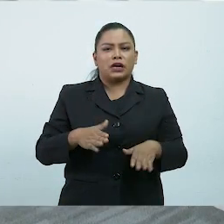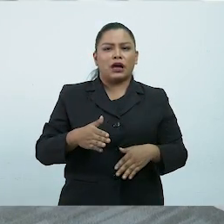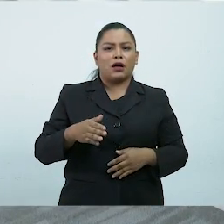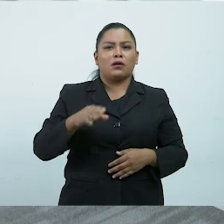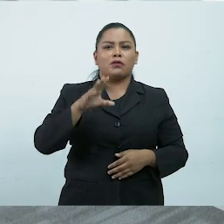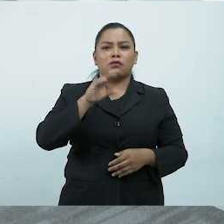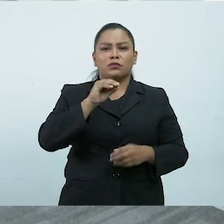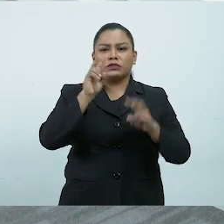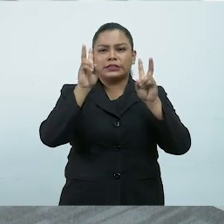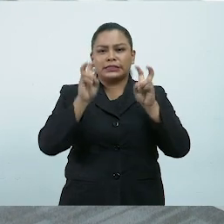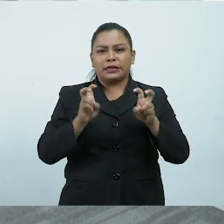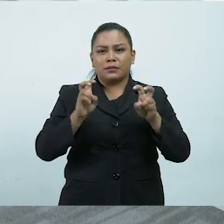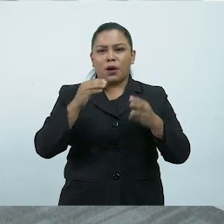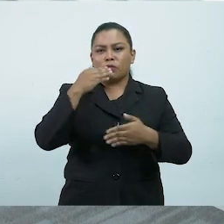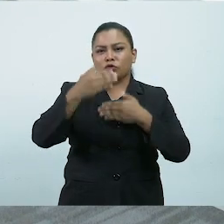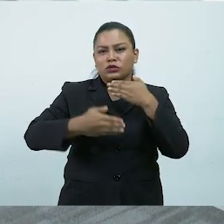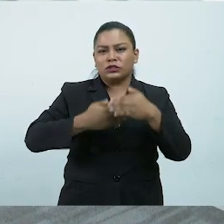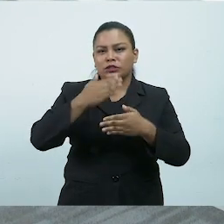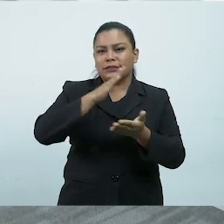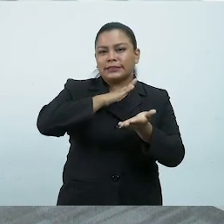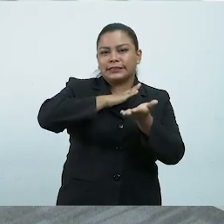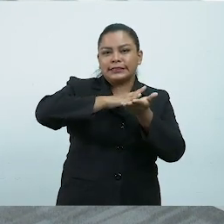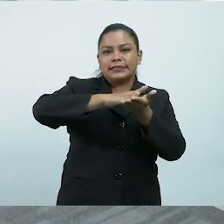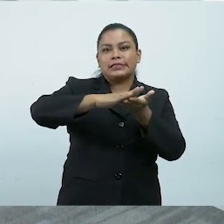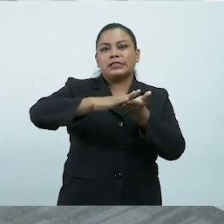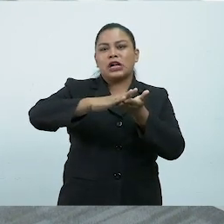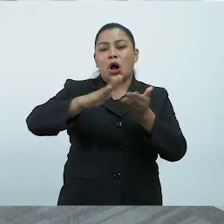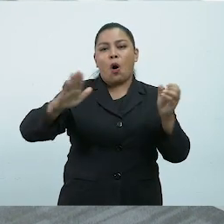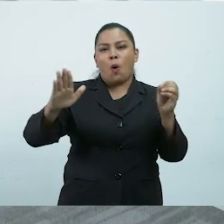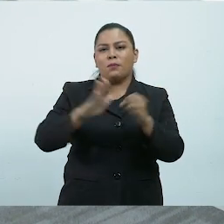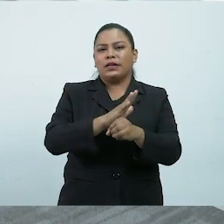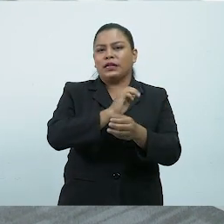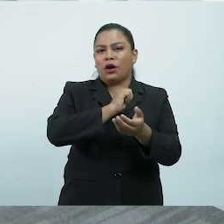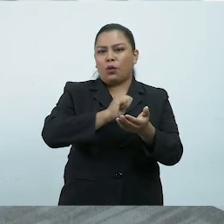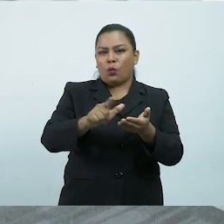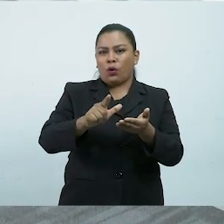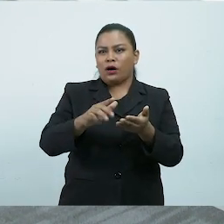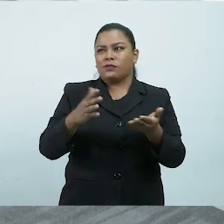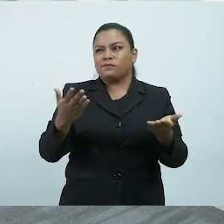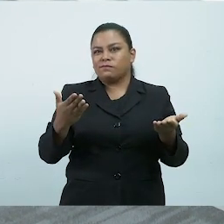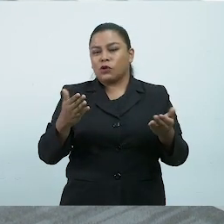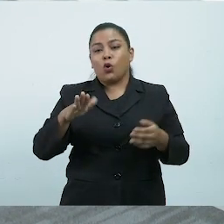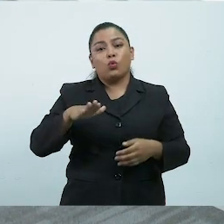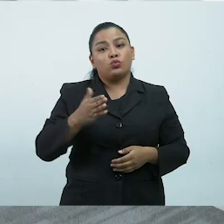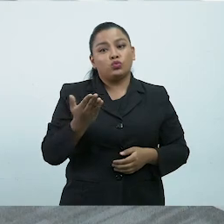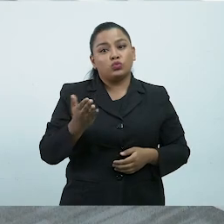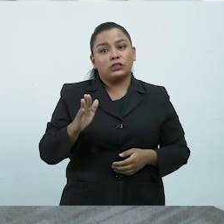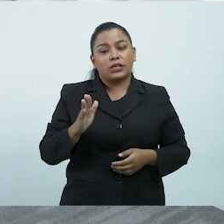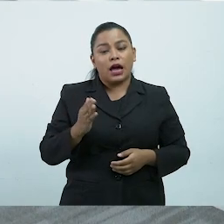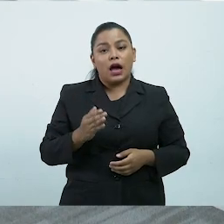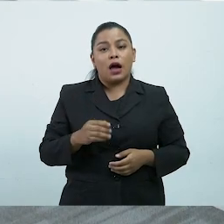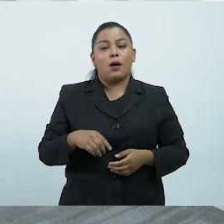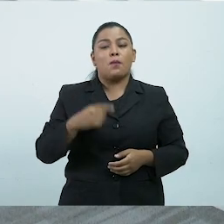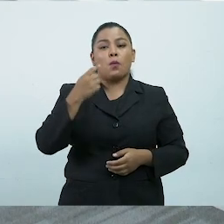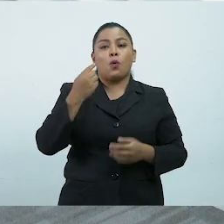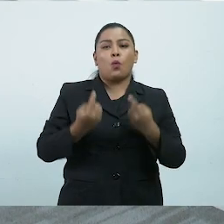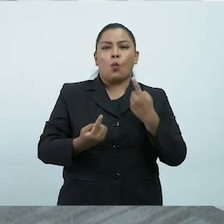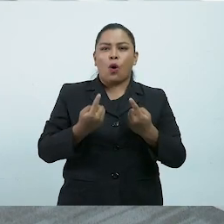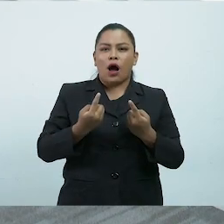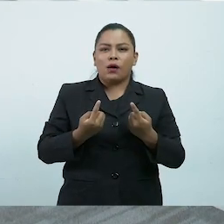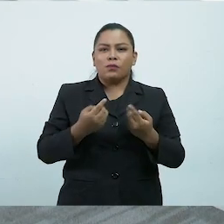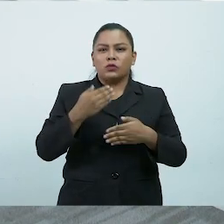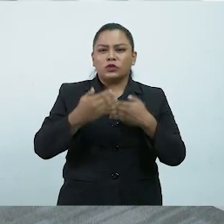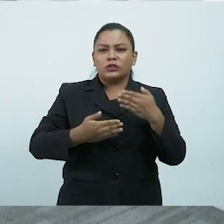proceso de saneamiento y desinfección de todas las instalaciones utilizamos el protocolo de limpieza